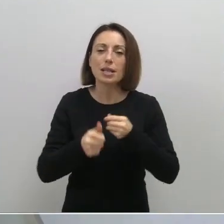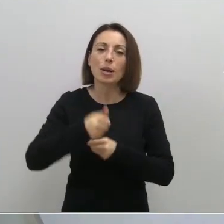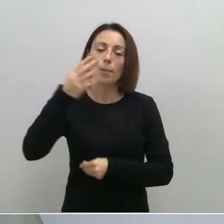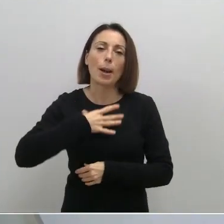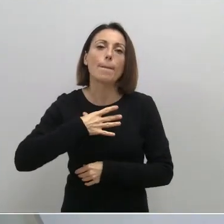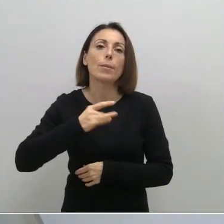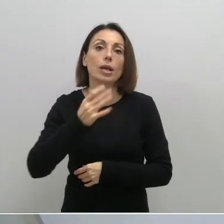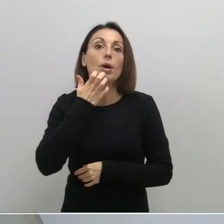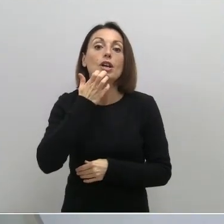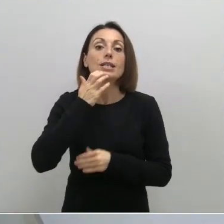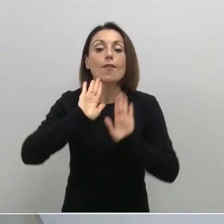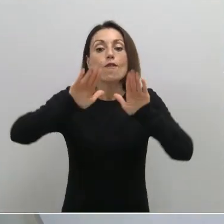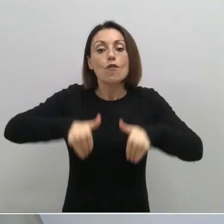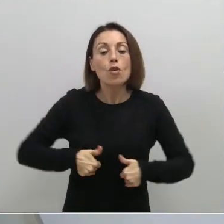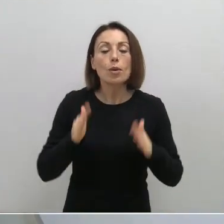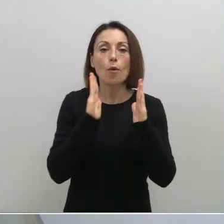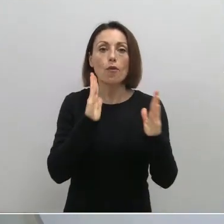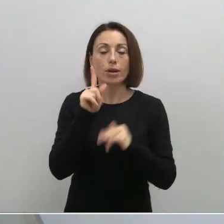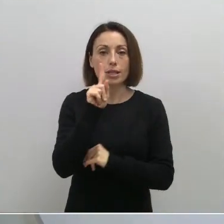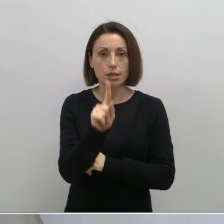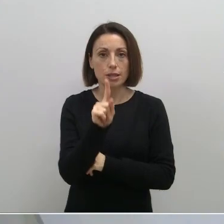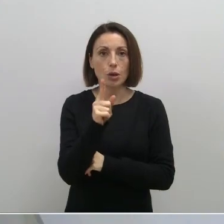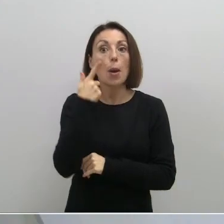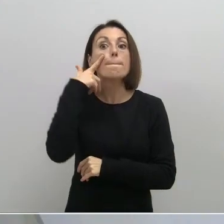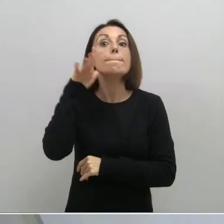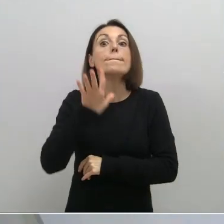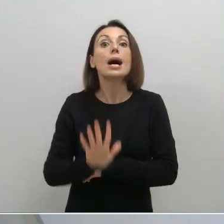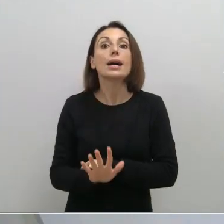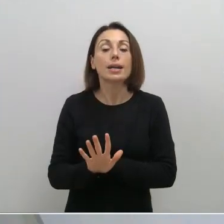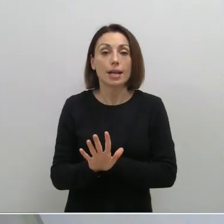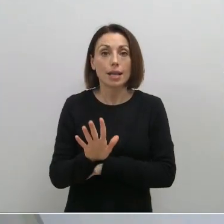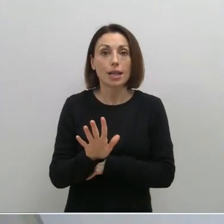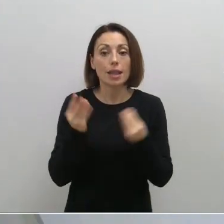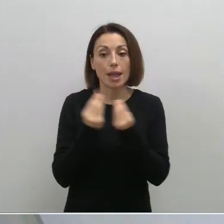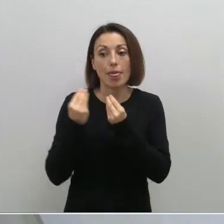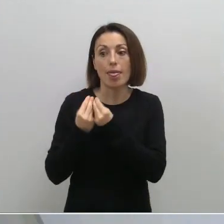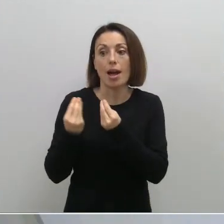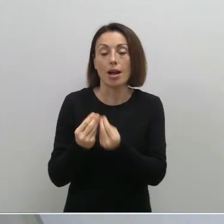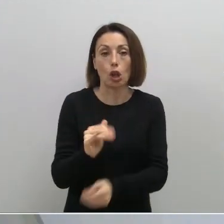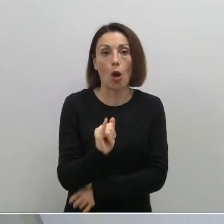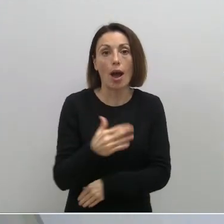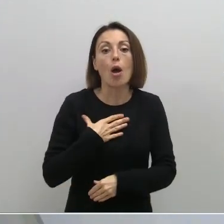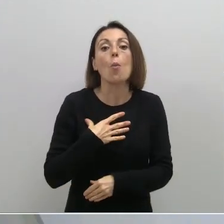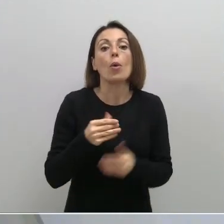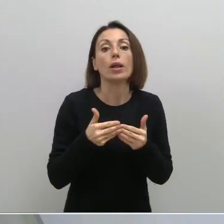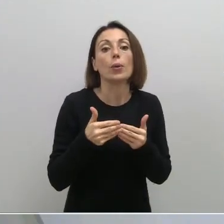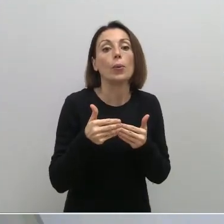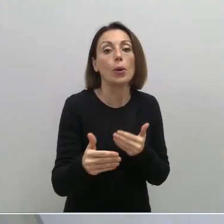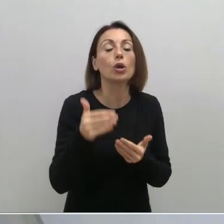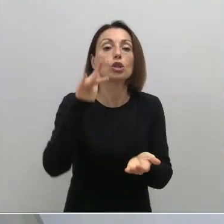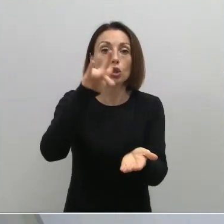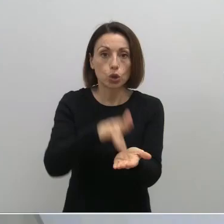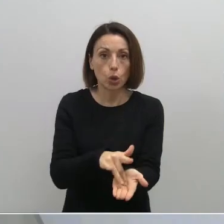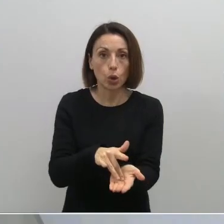si entramos en fase 1, lo cual parece, según los datos que vamos teniendo, que podría pasar. Esperemos